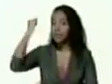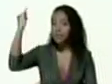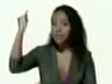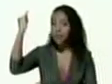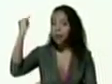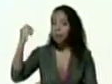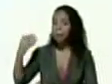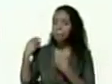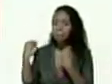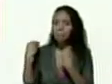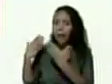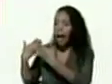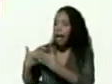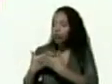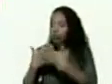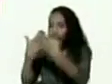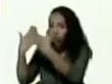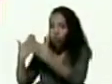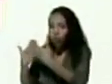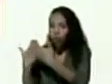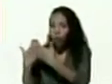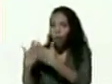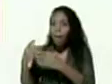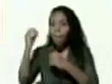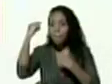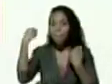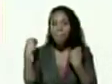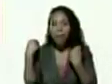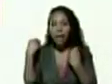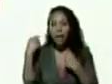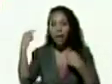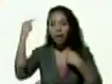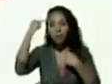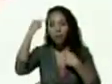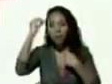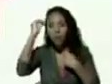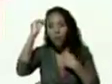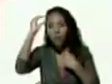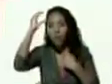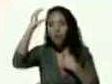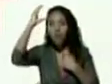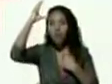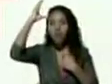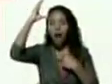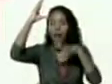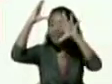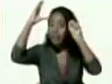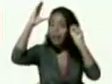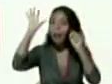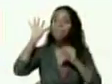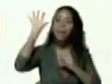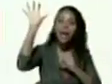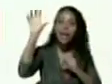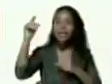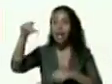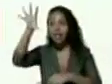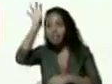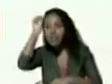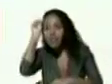el estudio para cultivar las ideas para entender el país para entender el mundo